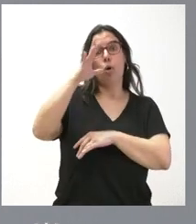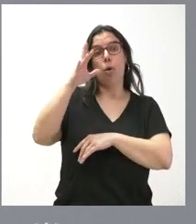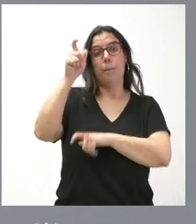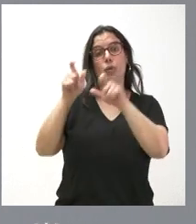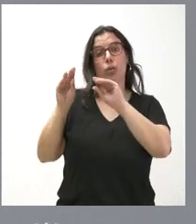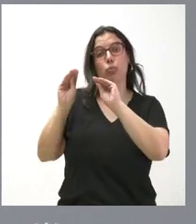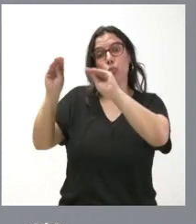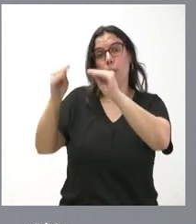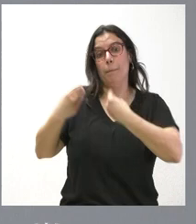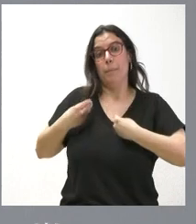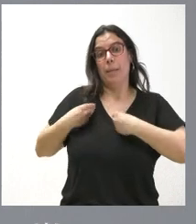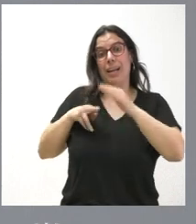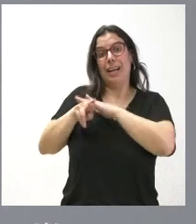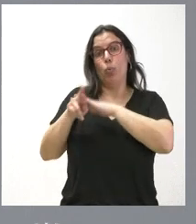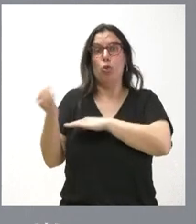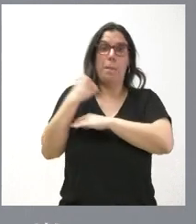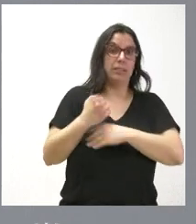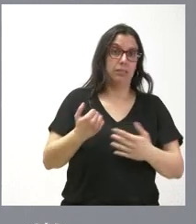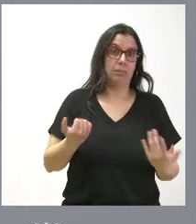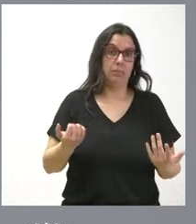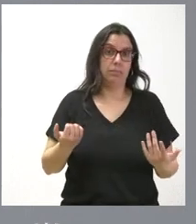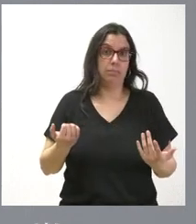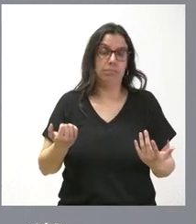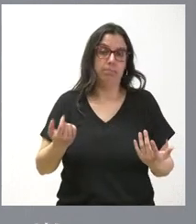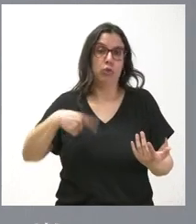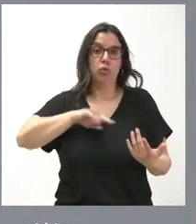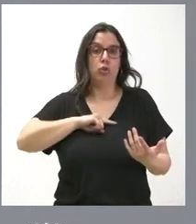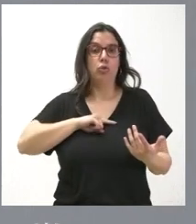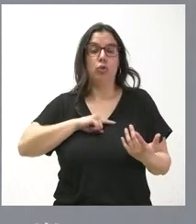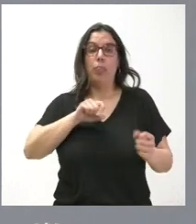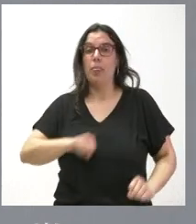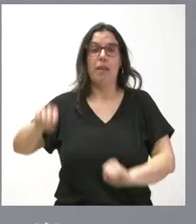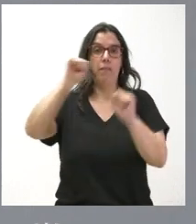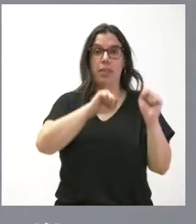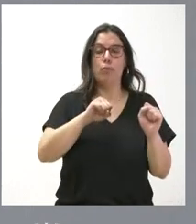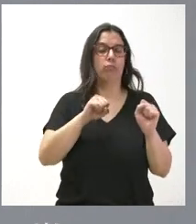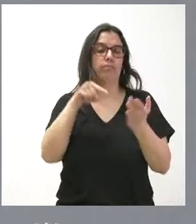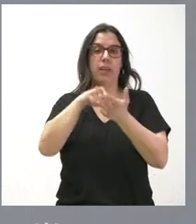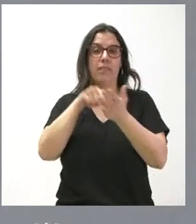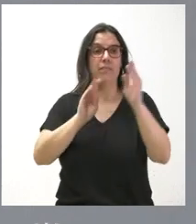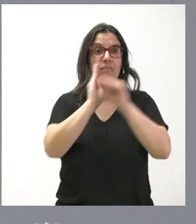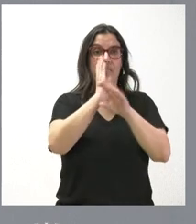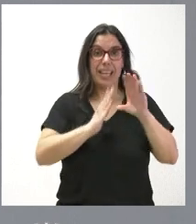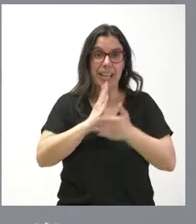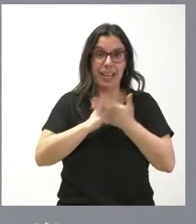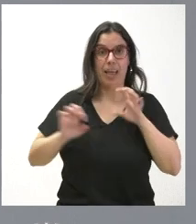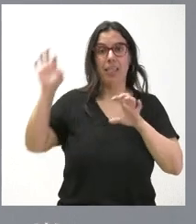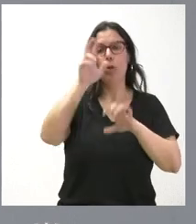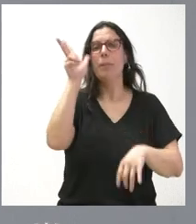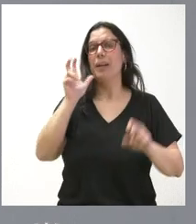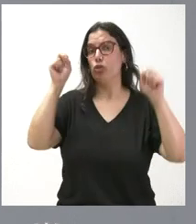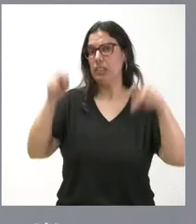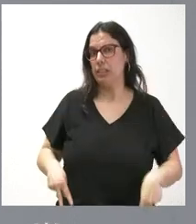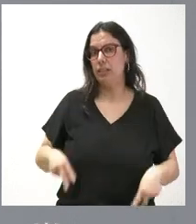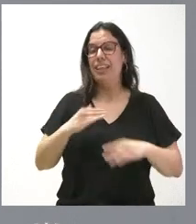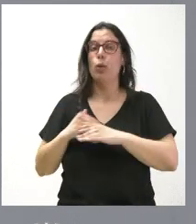territorio tengan más recursos para pagar impuestos. Y nosotros lo que estamos defendiendo es una financiación sin privilegios, una financiación